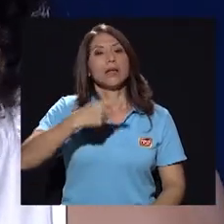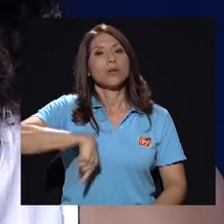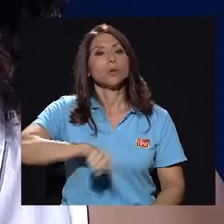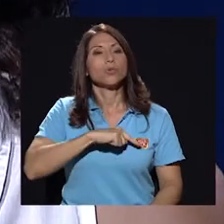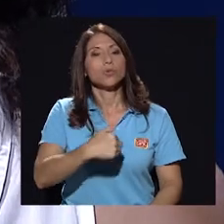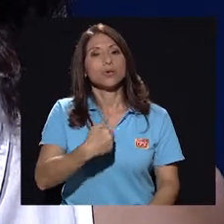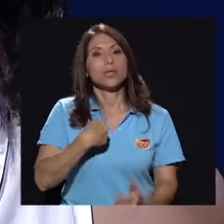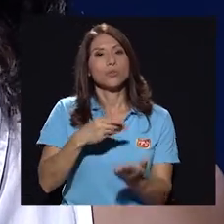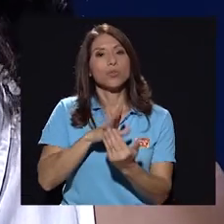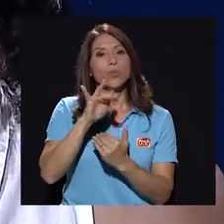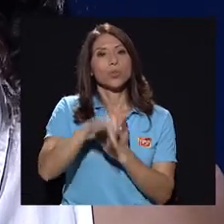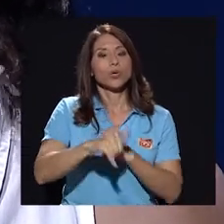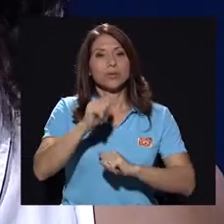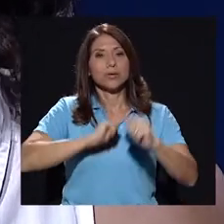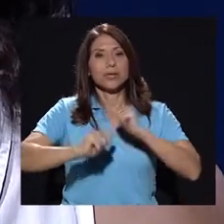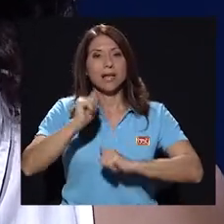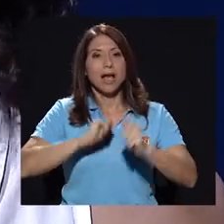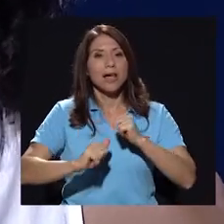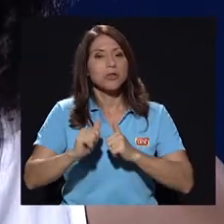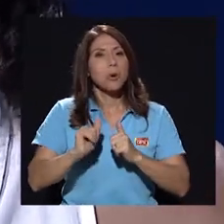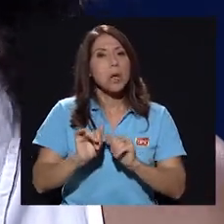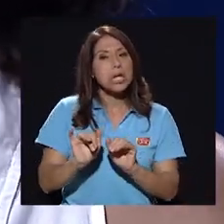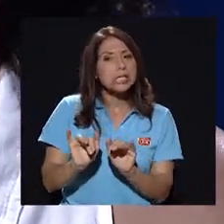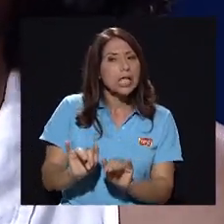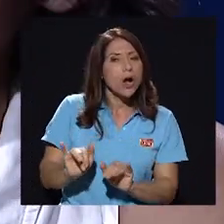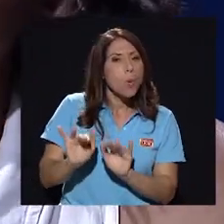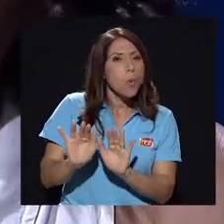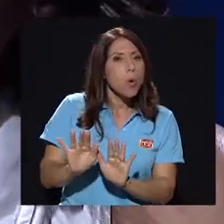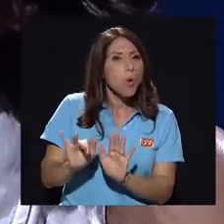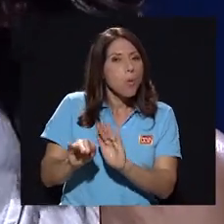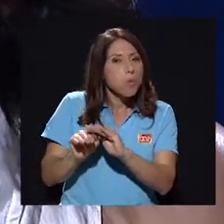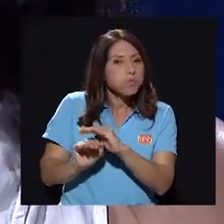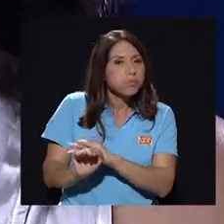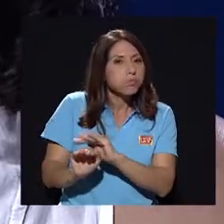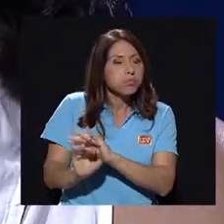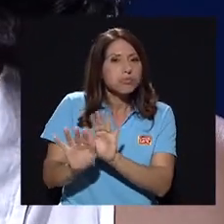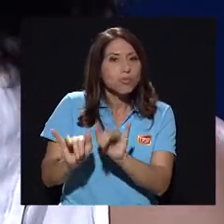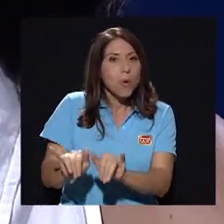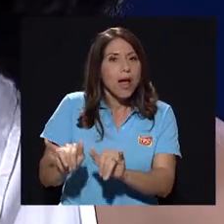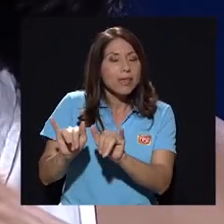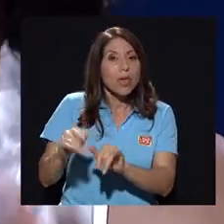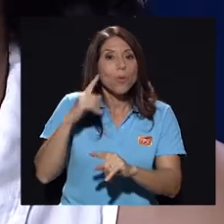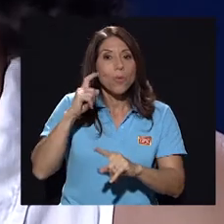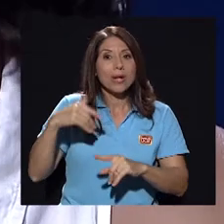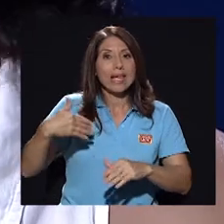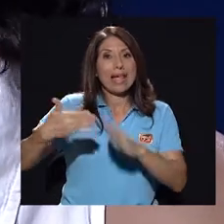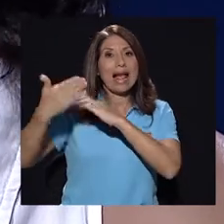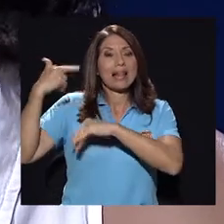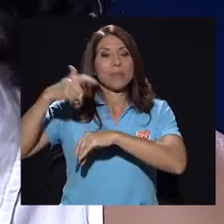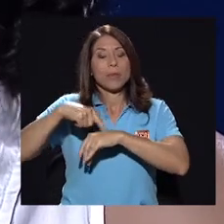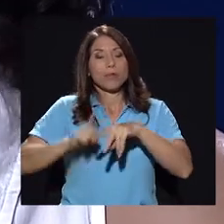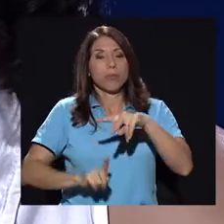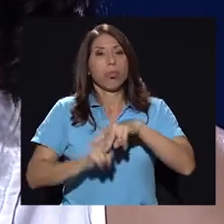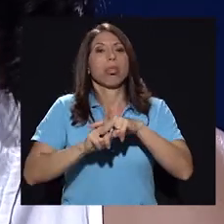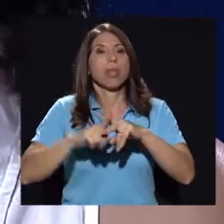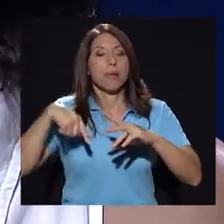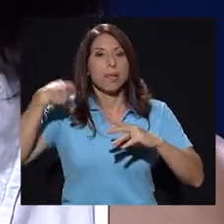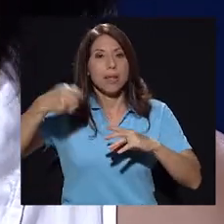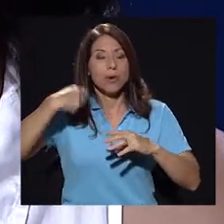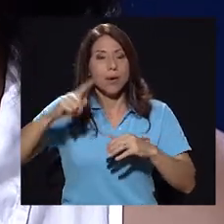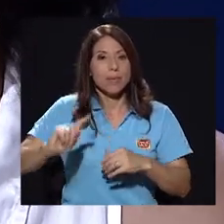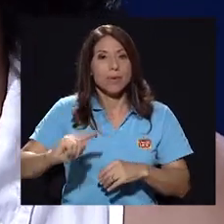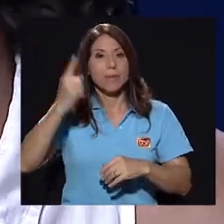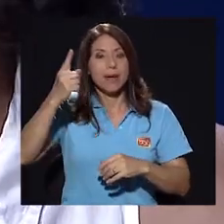de hecho sí tenemos un proyecto en teatro que lo hemos tenido como ahí engavetado porque se vino lo de la película primero